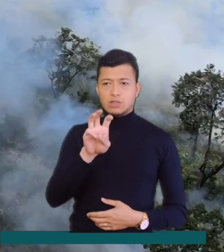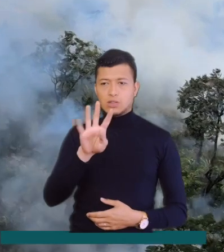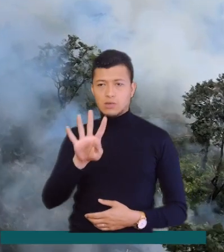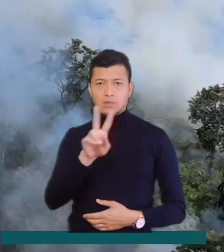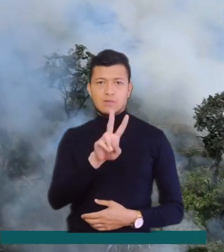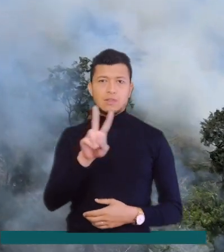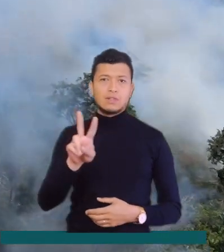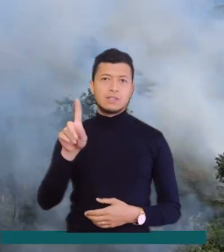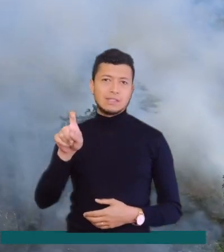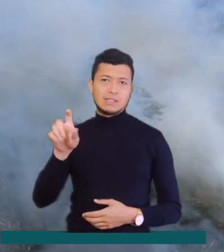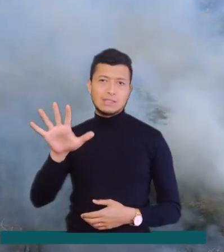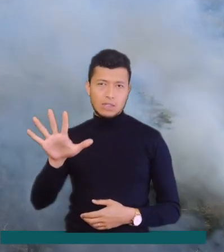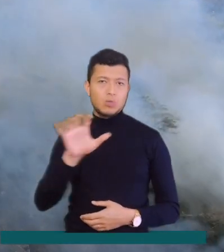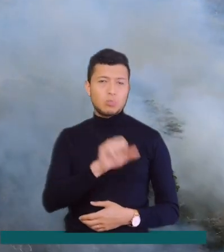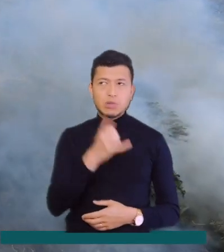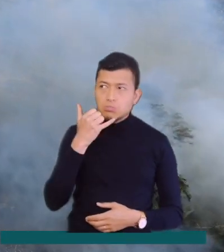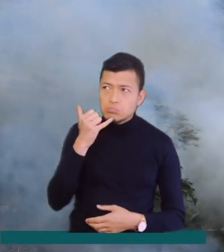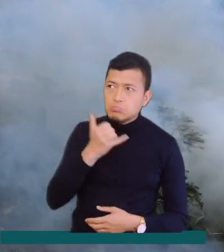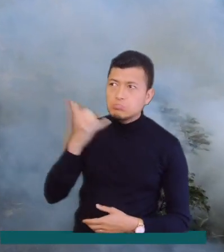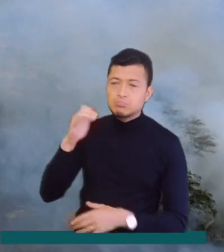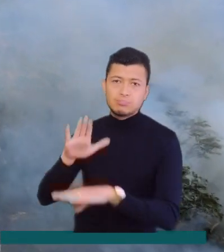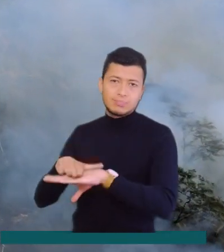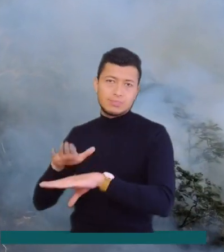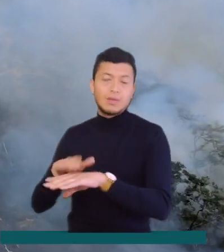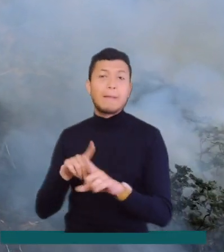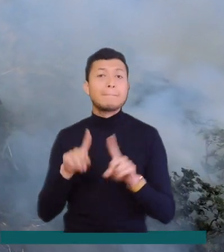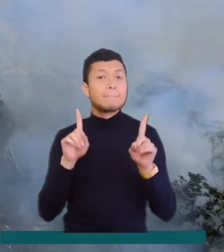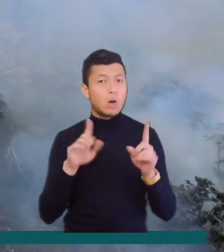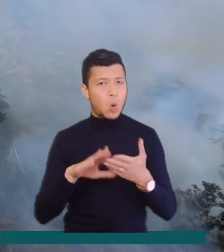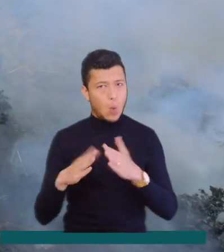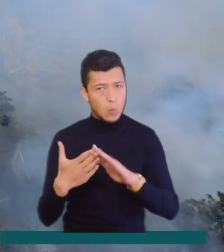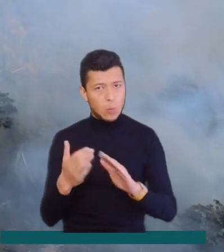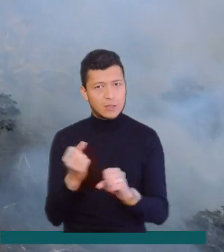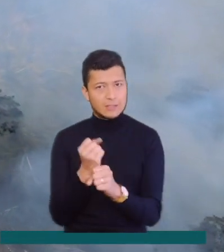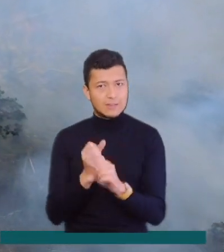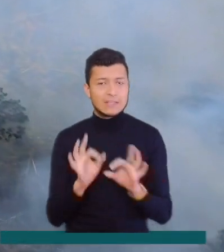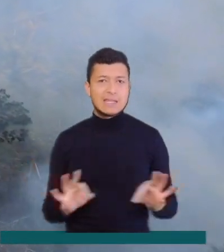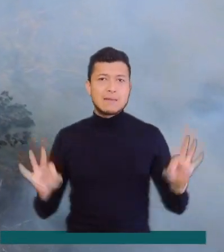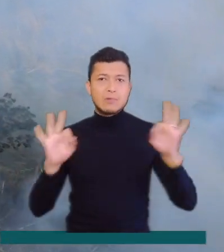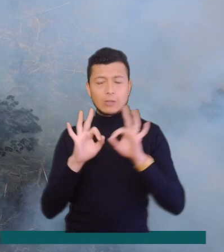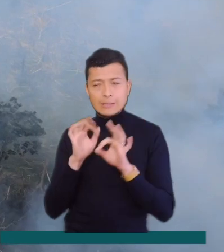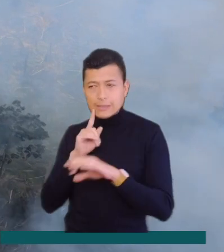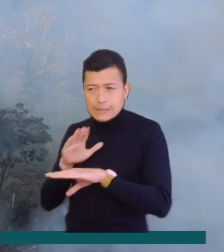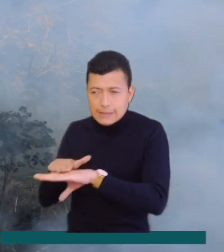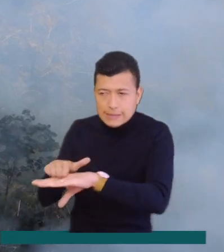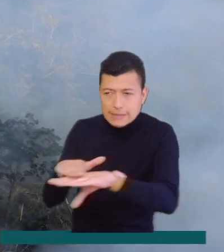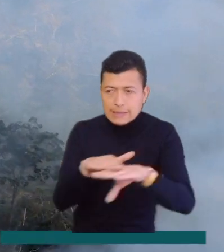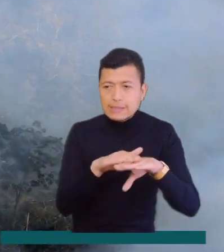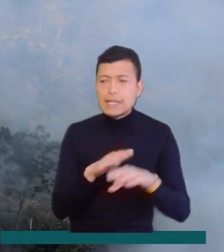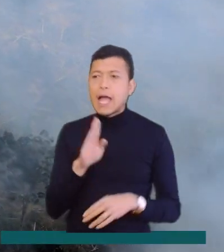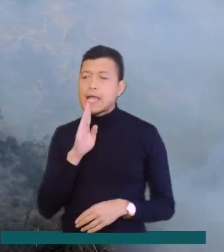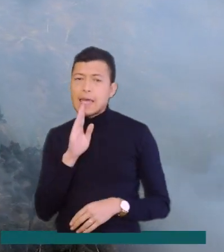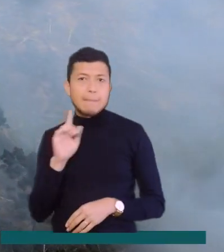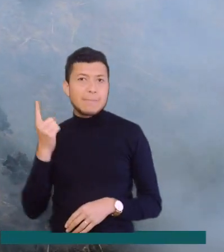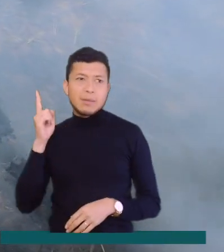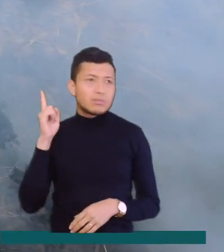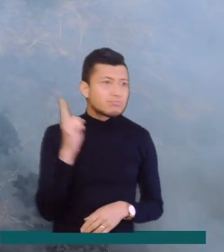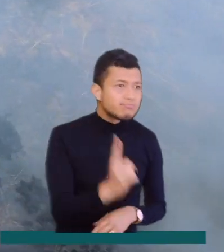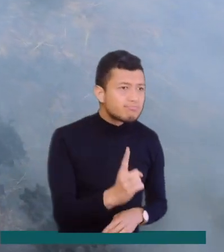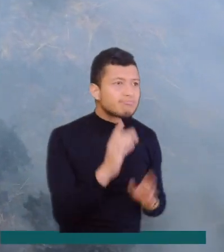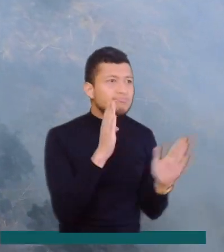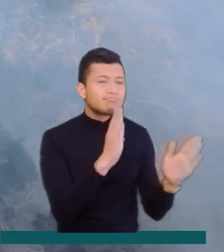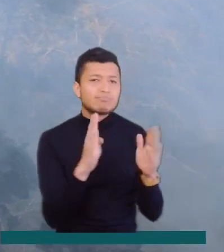-2265. Sin embargo, se ha venido trabajando con las comunidades un tema muy importante y es el primer respondiente.